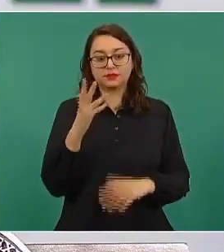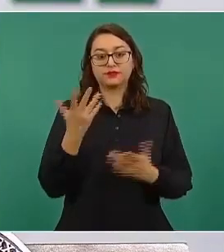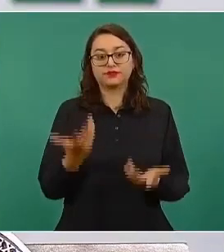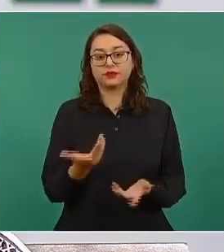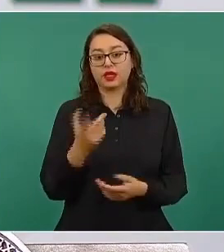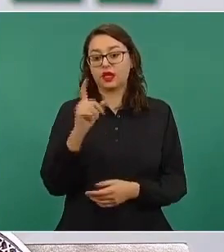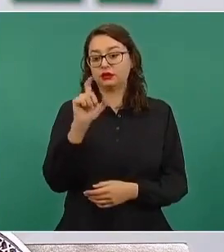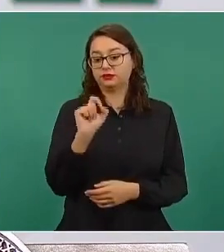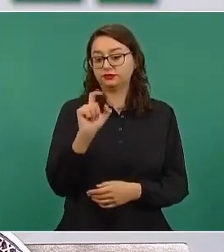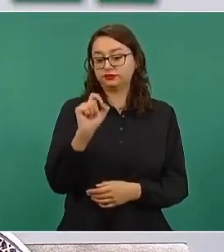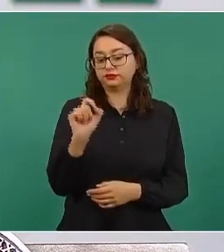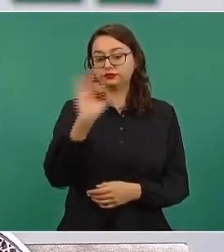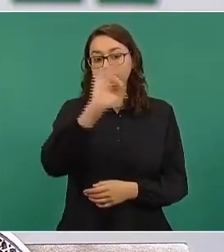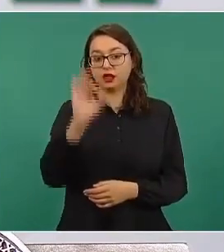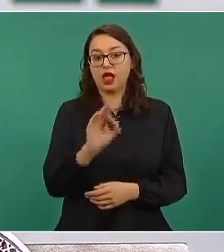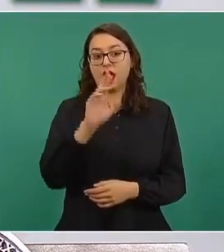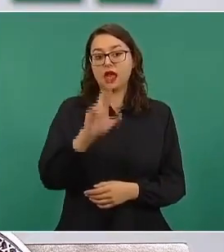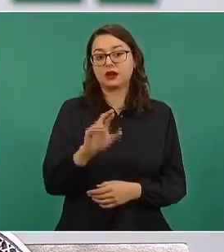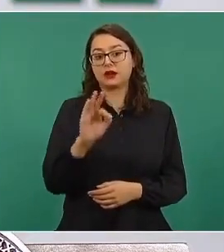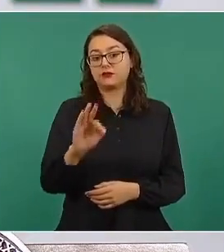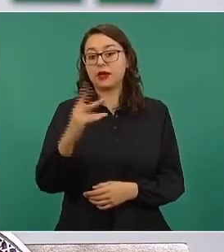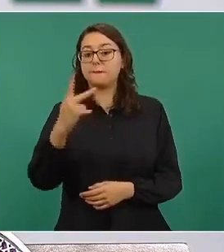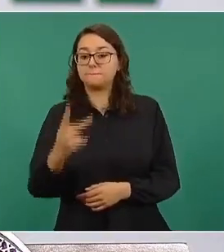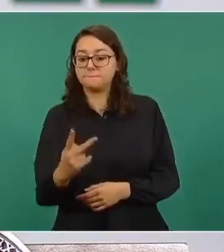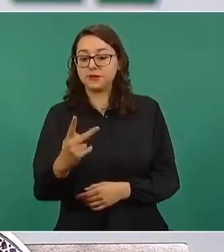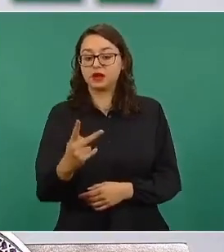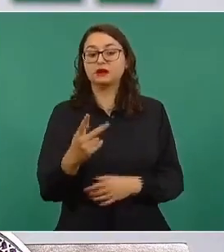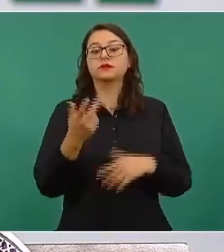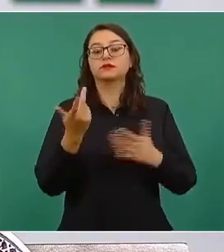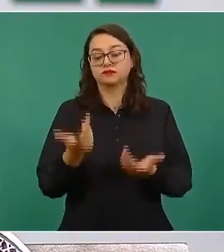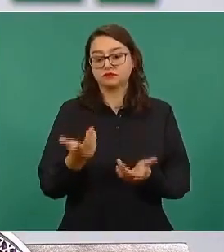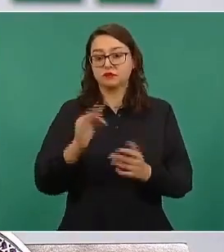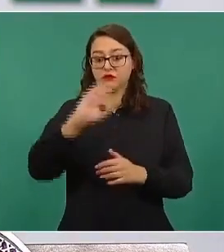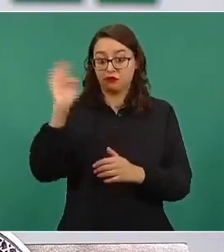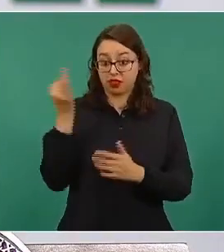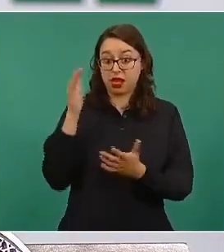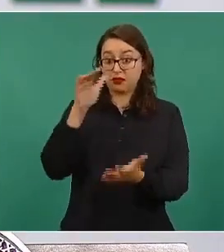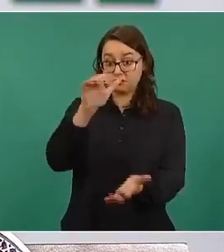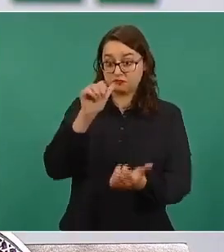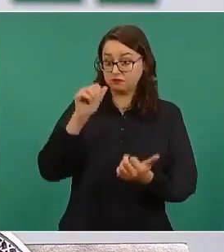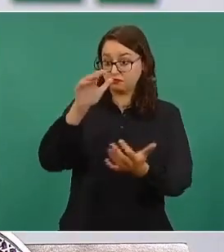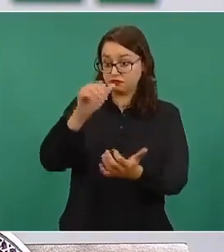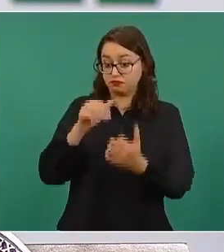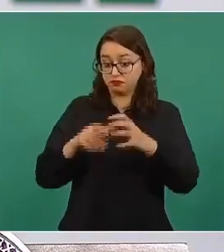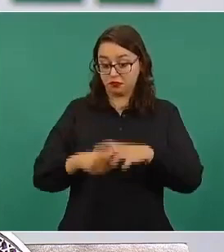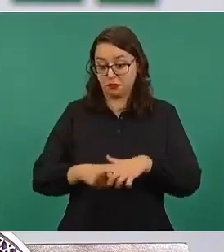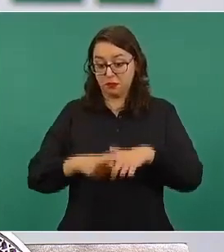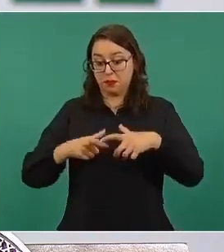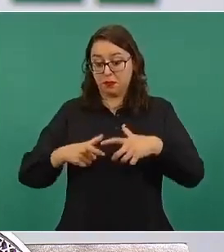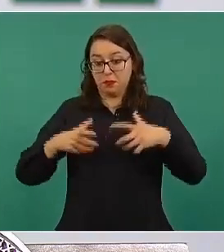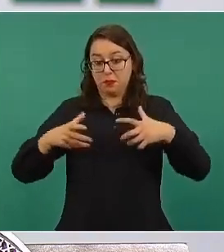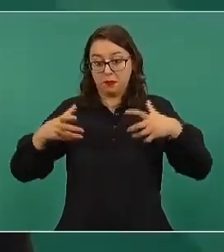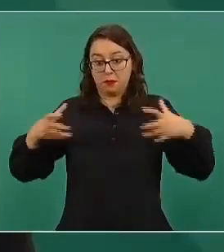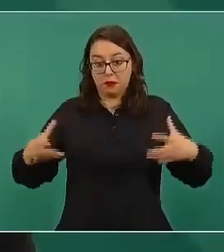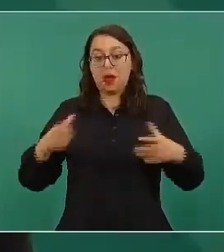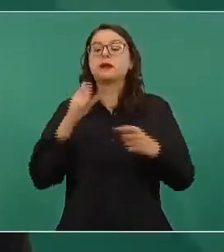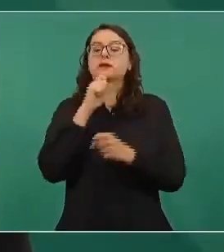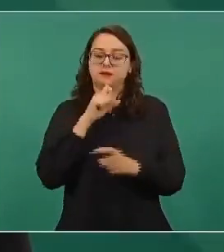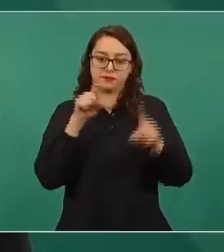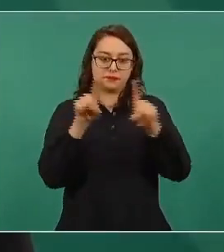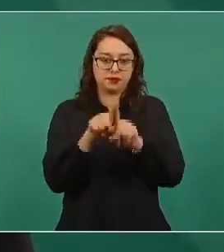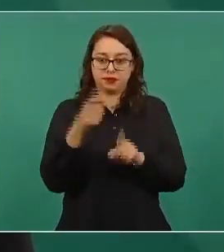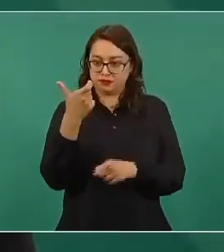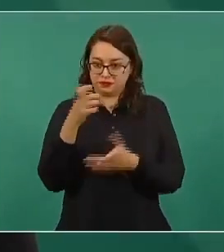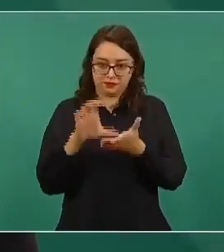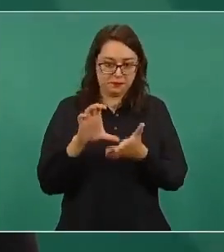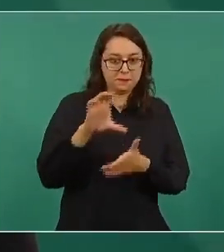RFP, de la recaudación federal participable y la recaudación federal participable va creciendo. Entonces, este fondo también va creciendo. Ese